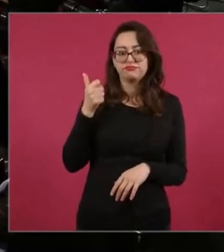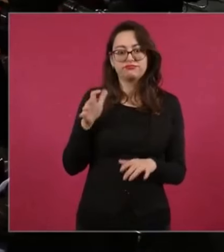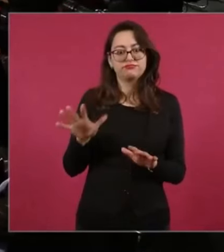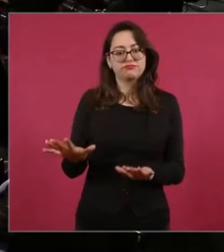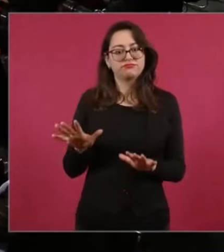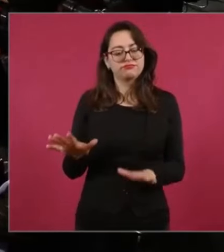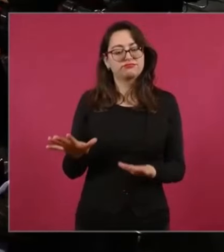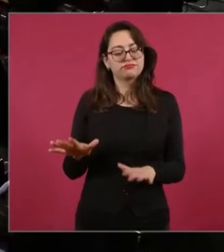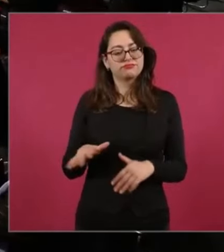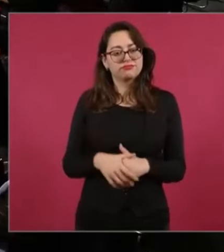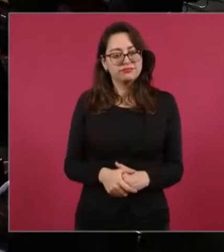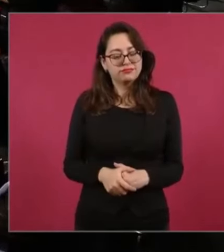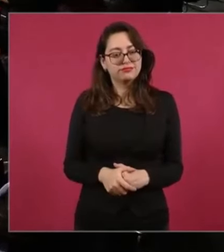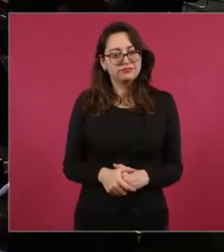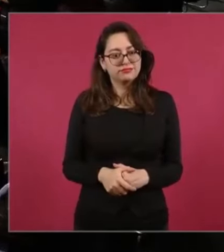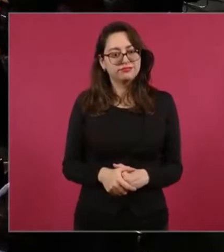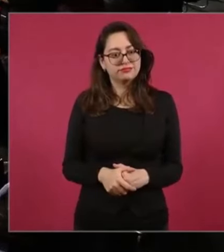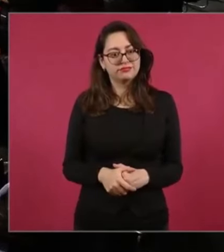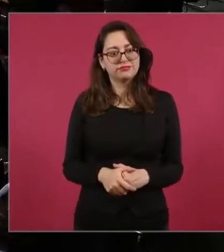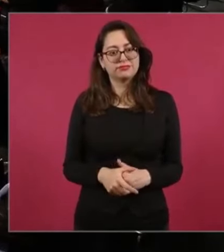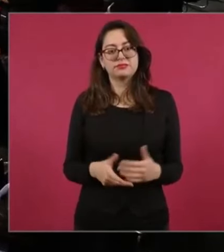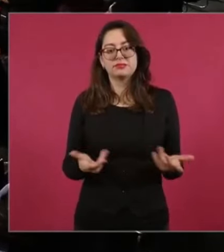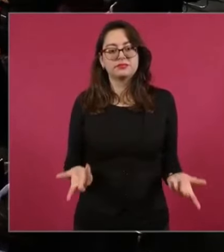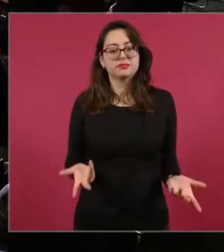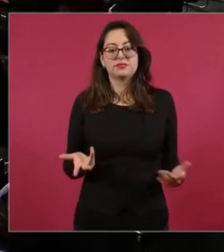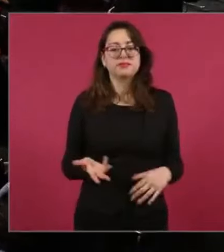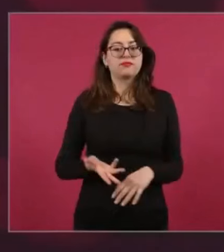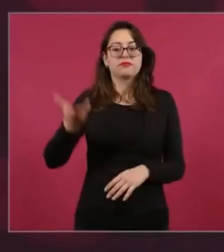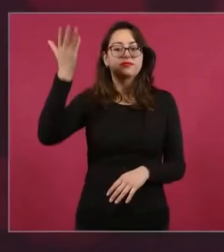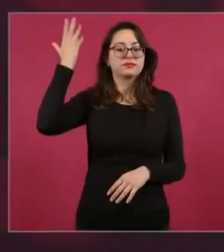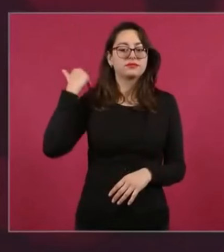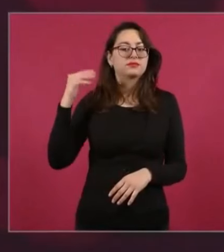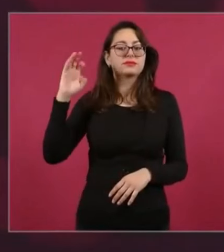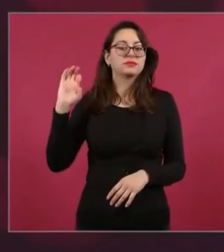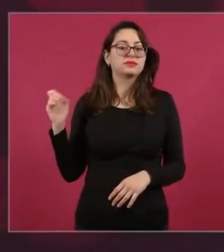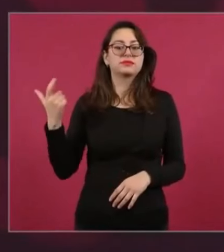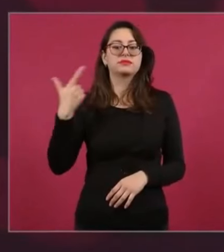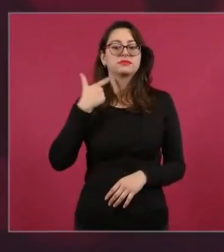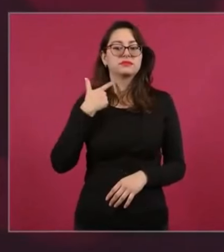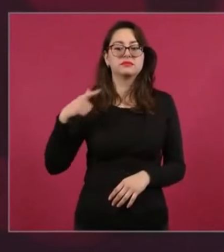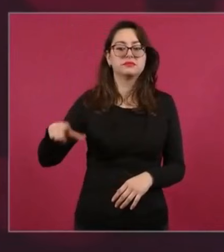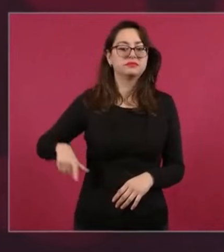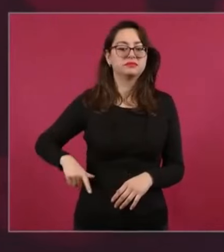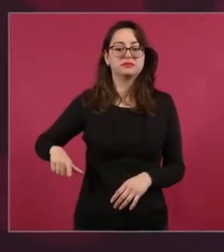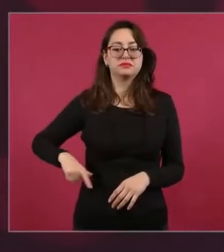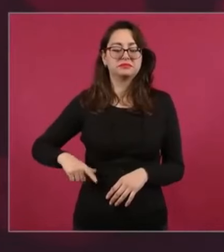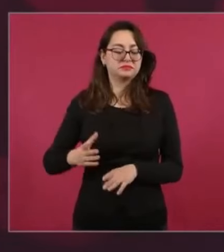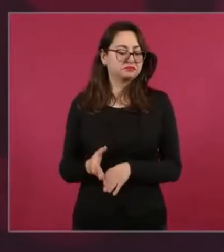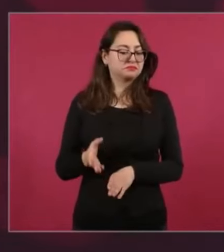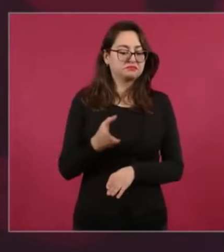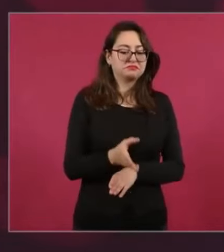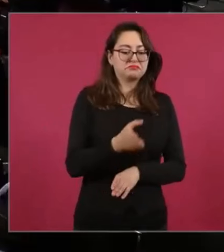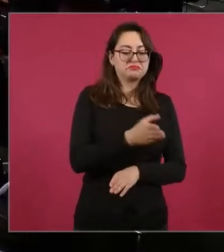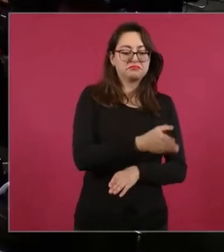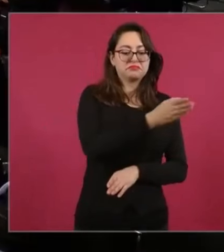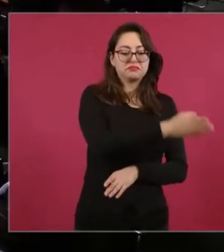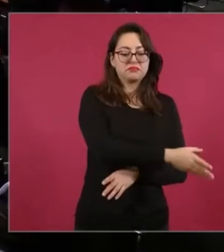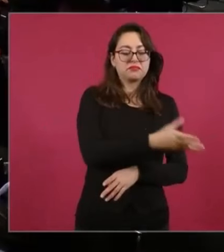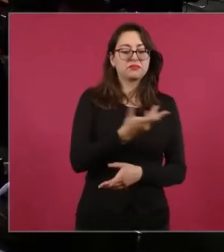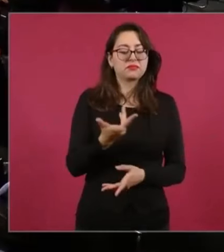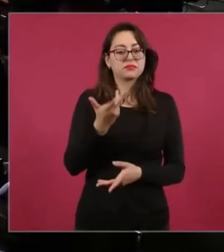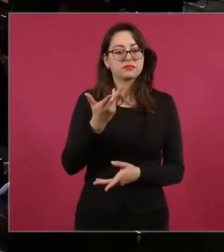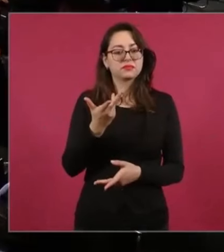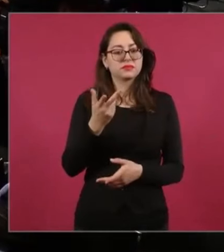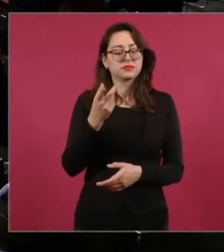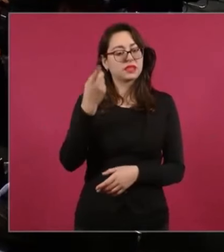no eran maestras, maestros de educación básica,